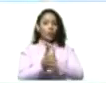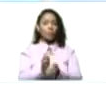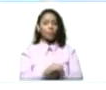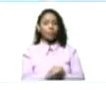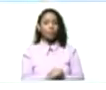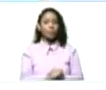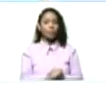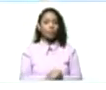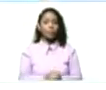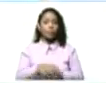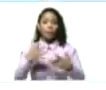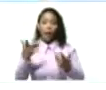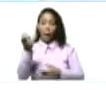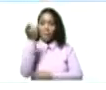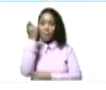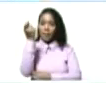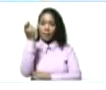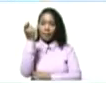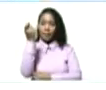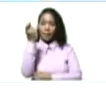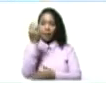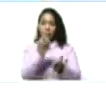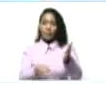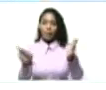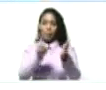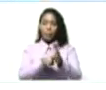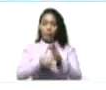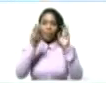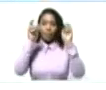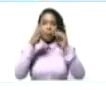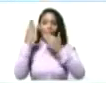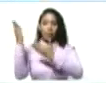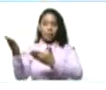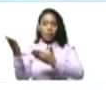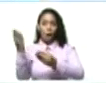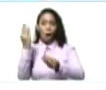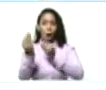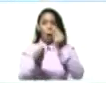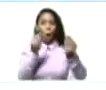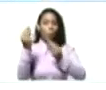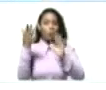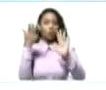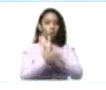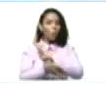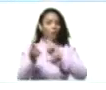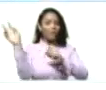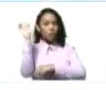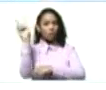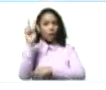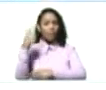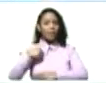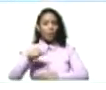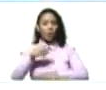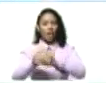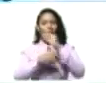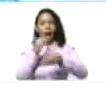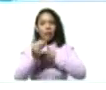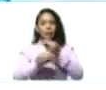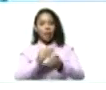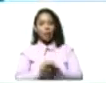Y que jamás se repitan hechos de esta naturaleza sobre Venezuela. Tenemos que garantizarlo.